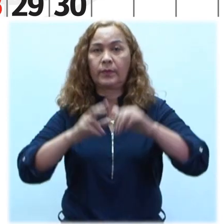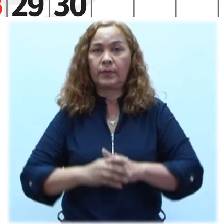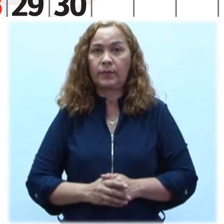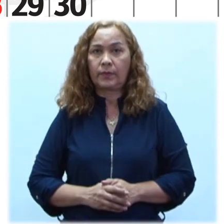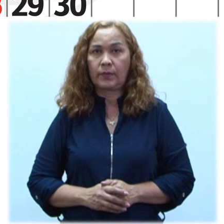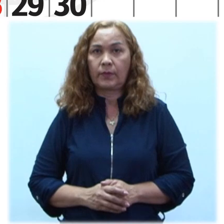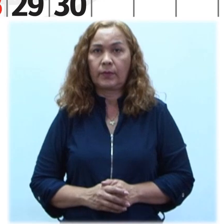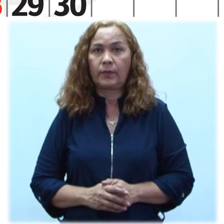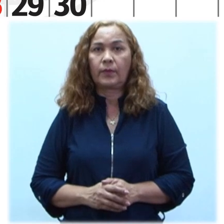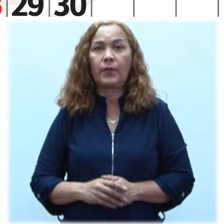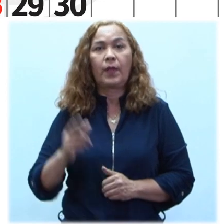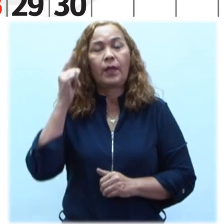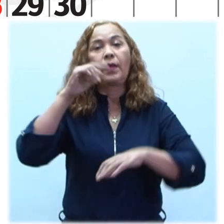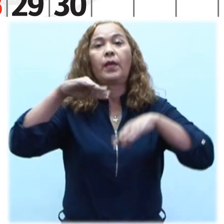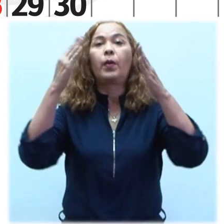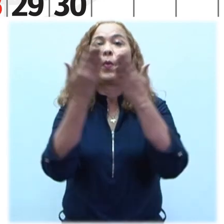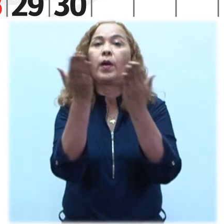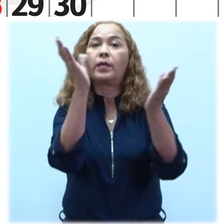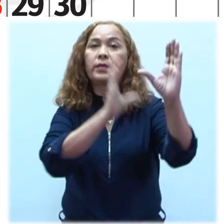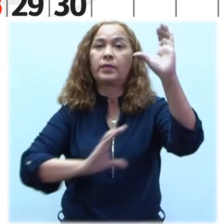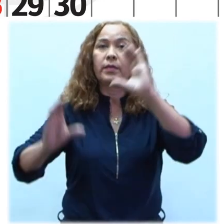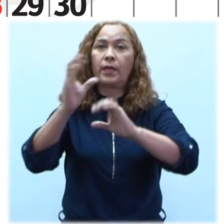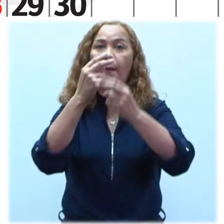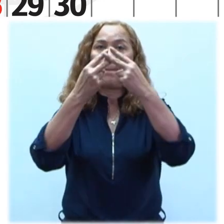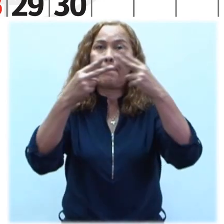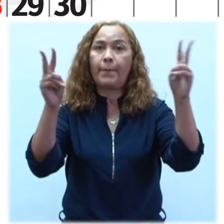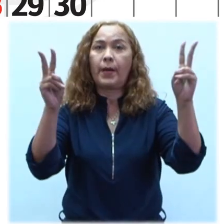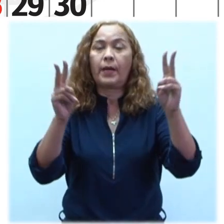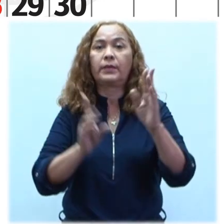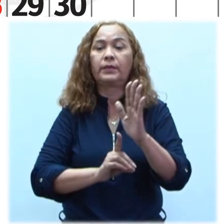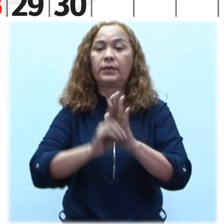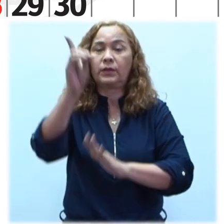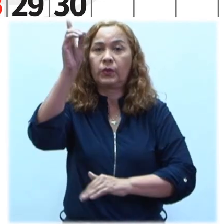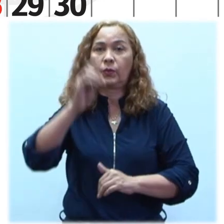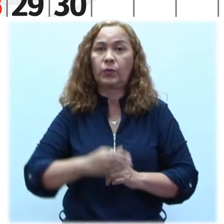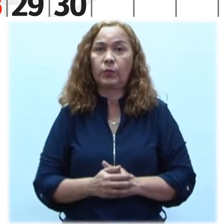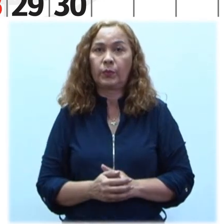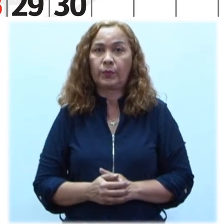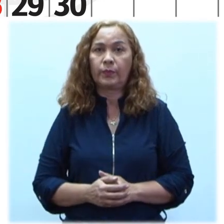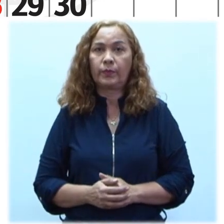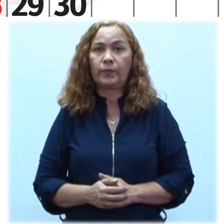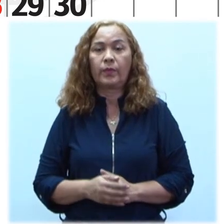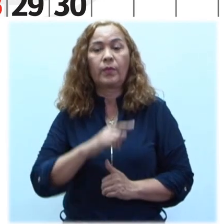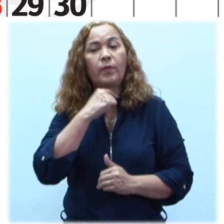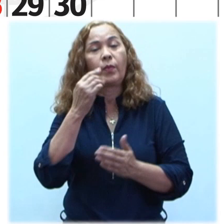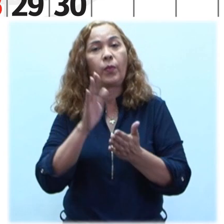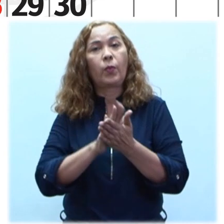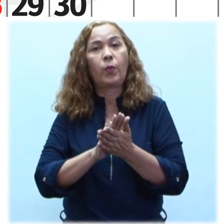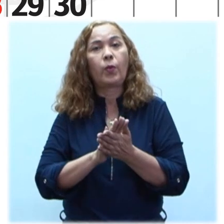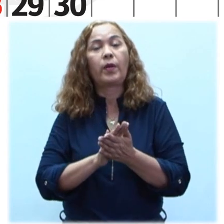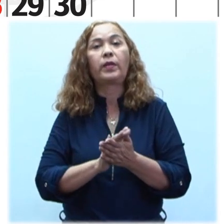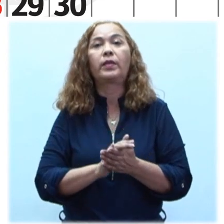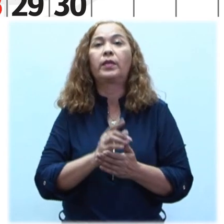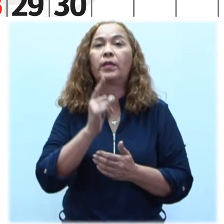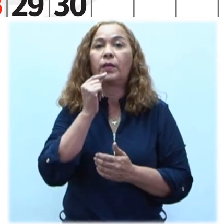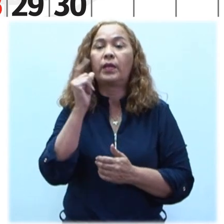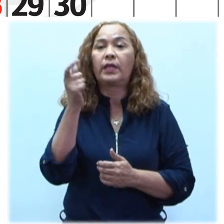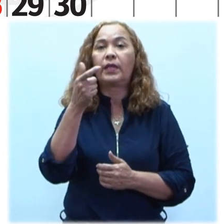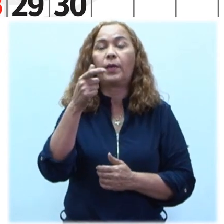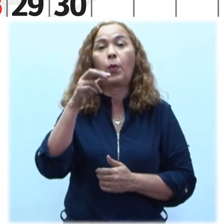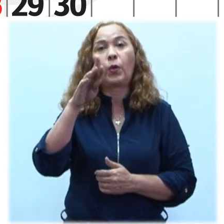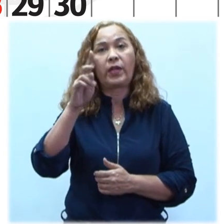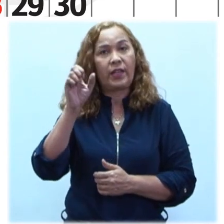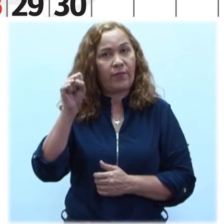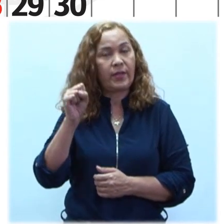1817 Día Mundial de la Ciencia para la Paz y el Desarrollo Muerte del Cimarron